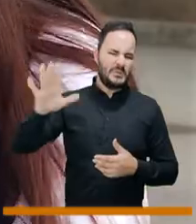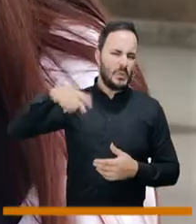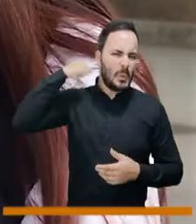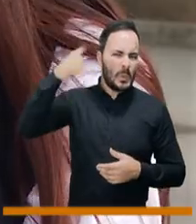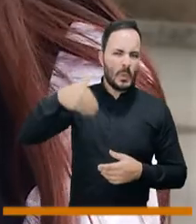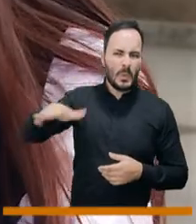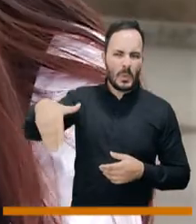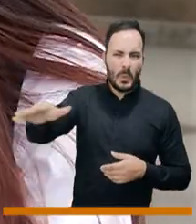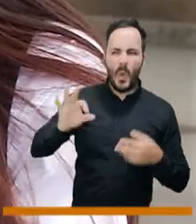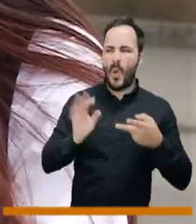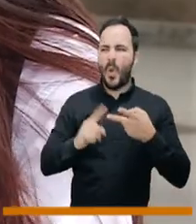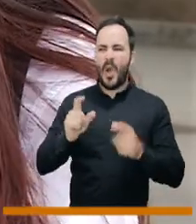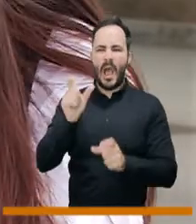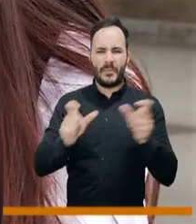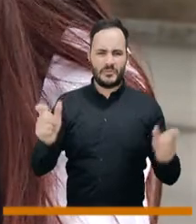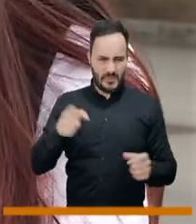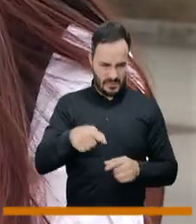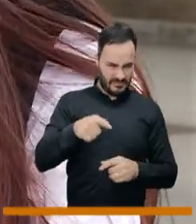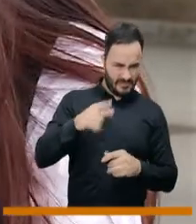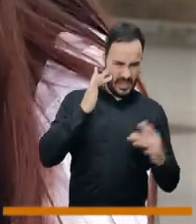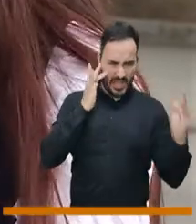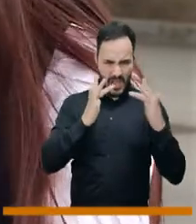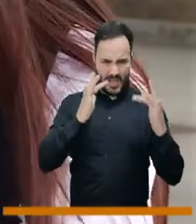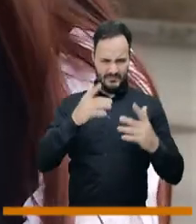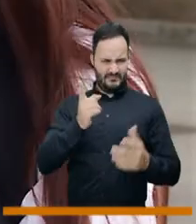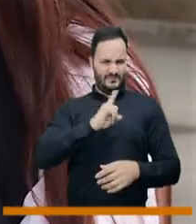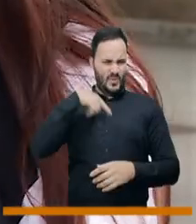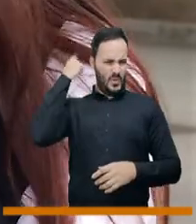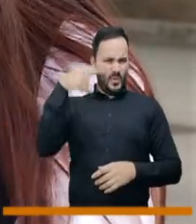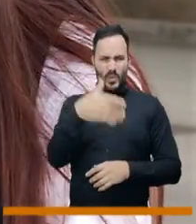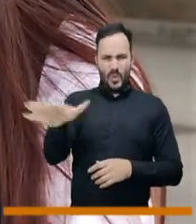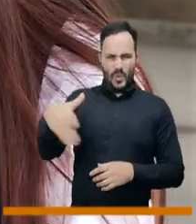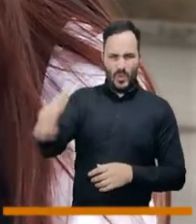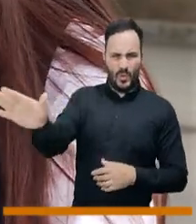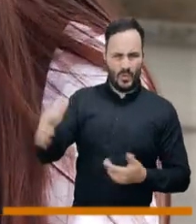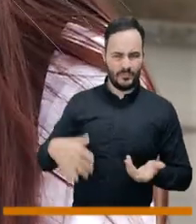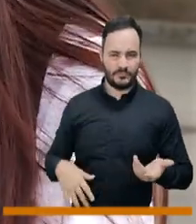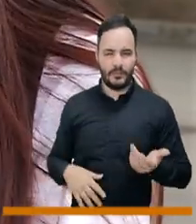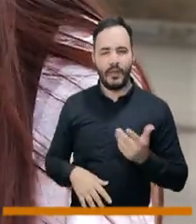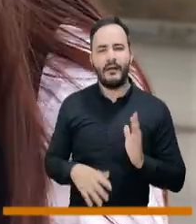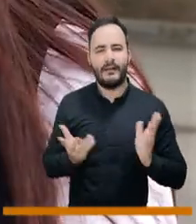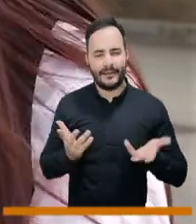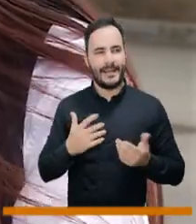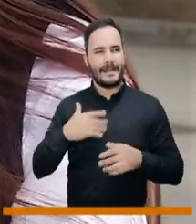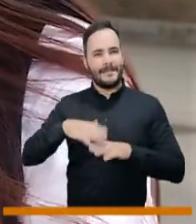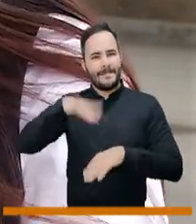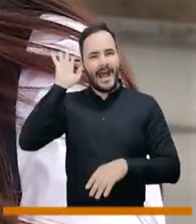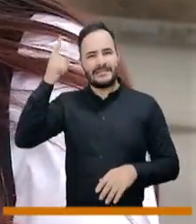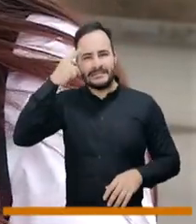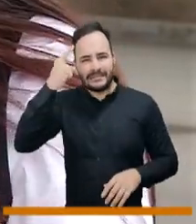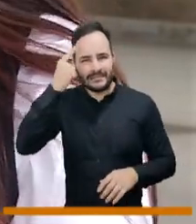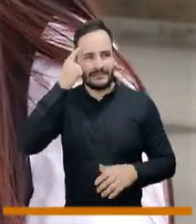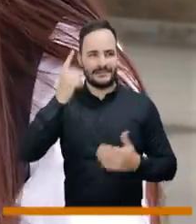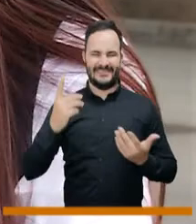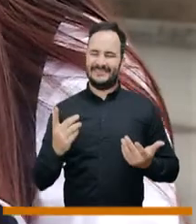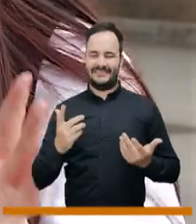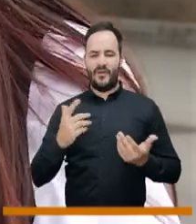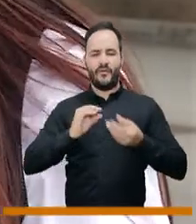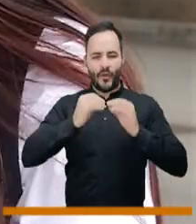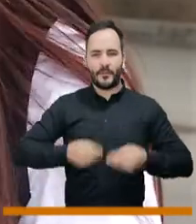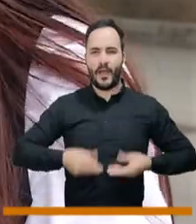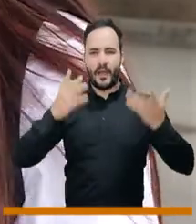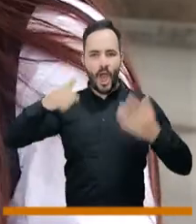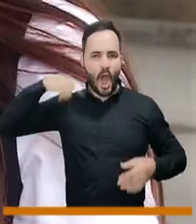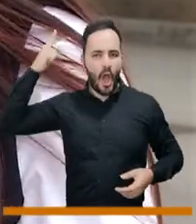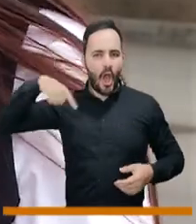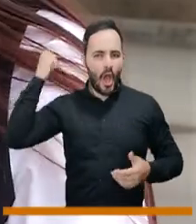manicomio, la enfermedad, el paciente loco, que yo trato de quitarle esa palabra en todo el